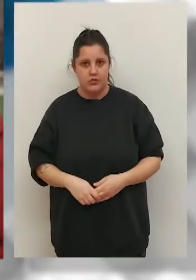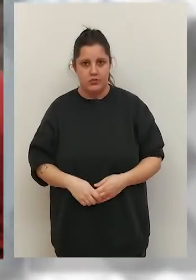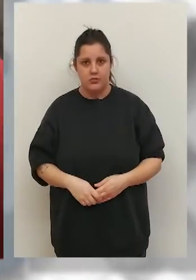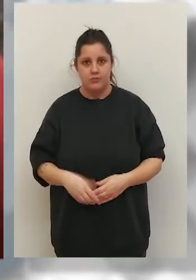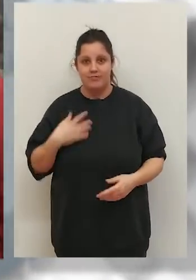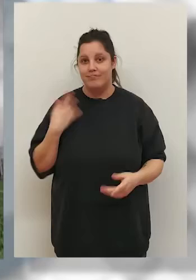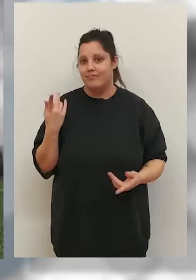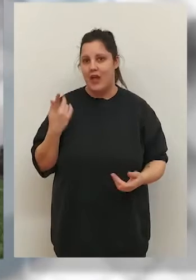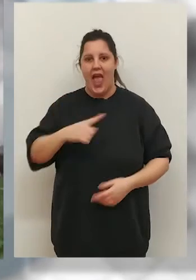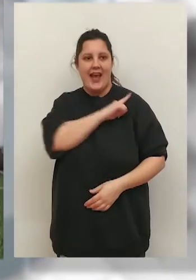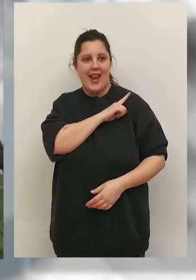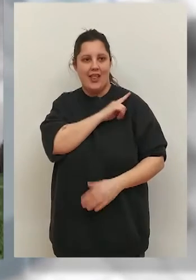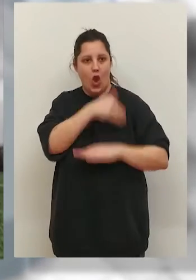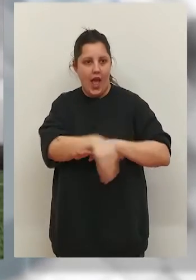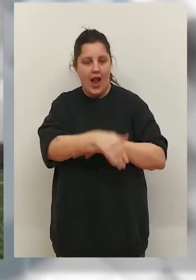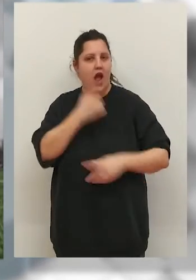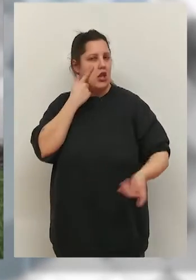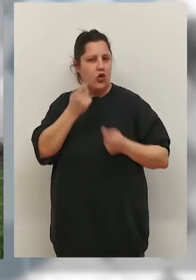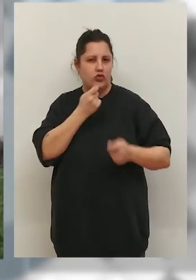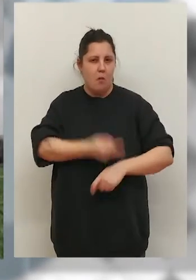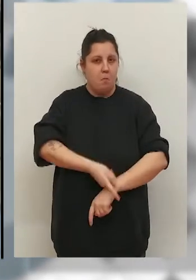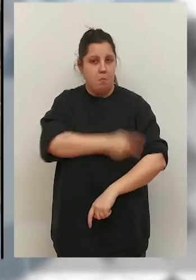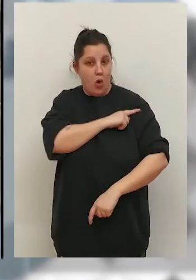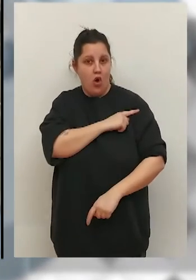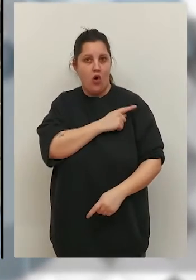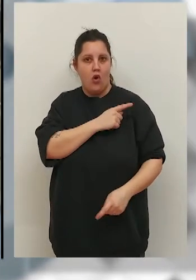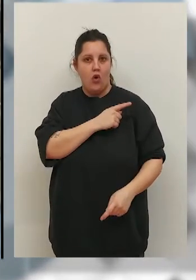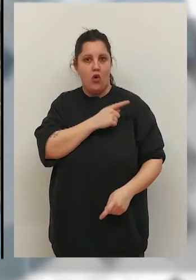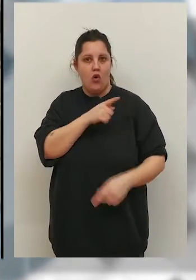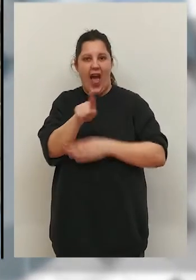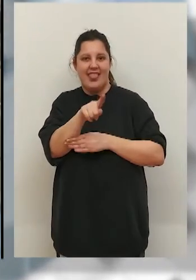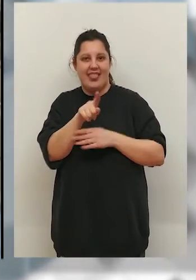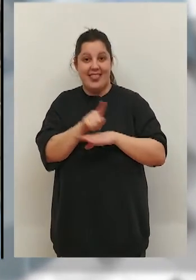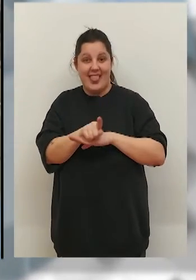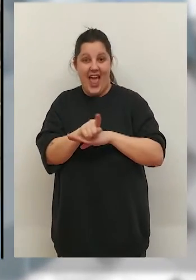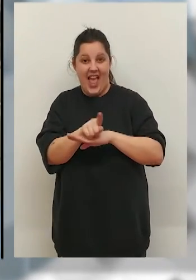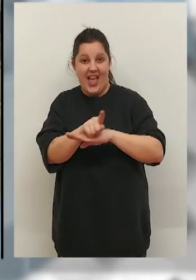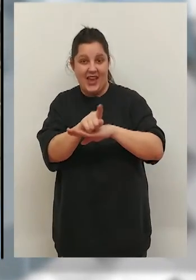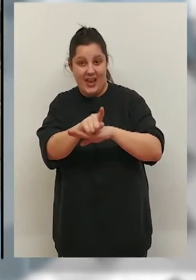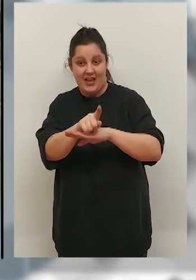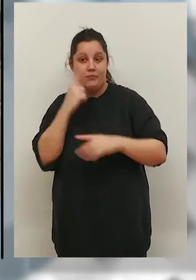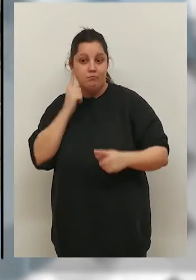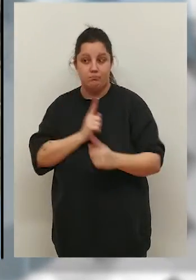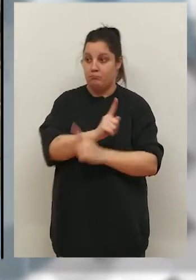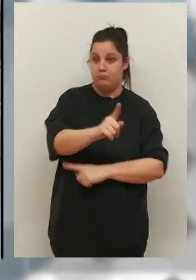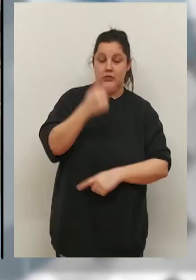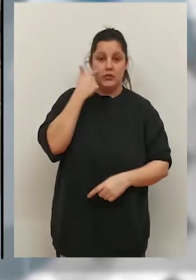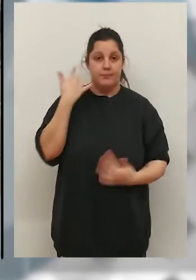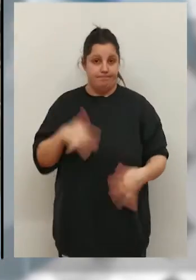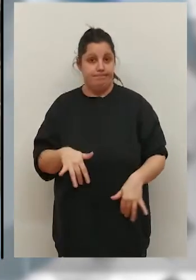vas a ver, el ejército en la calle, muchos controles, te cruzas con tanques, te cruzas con